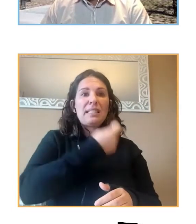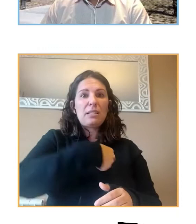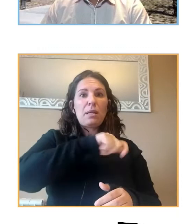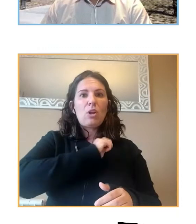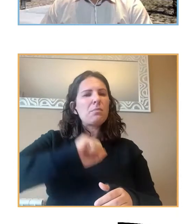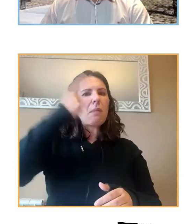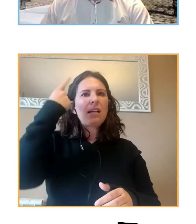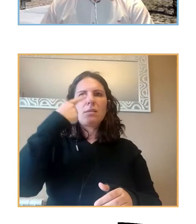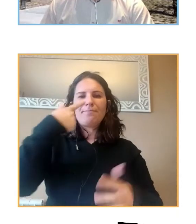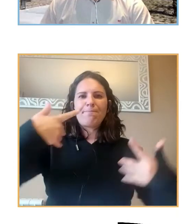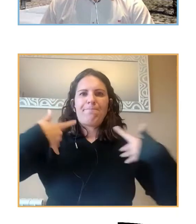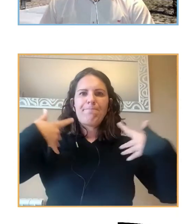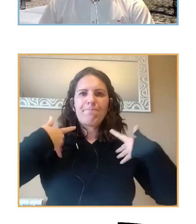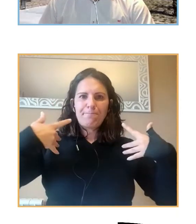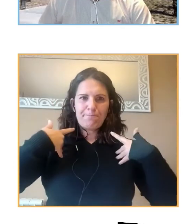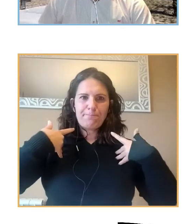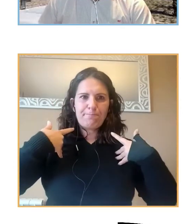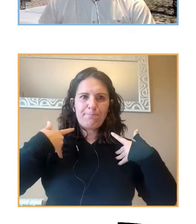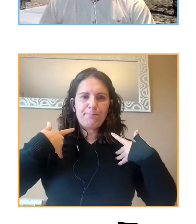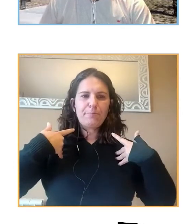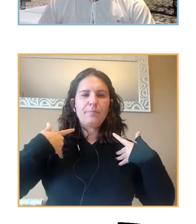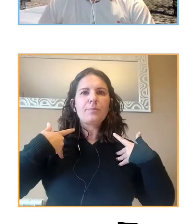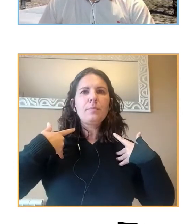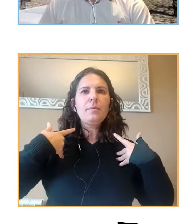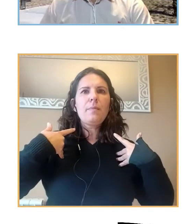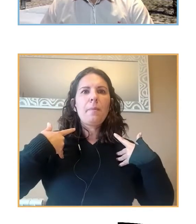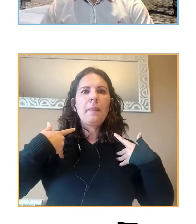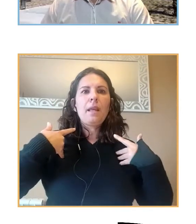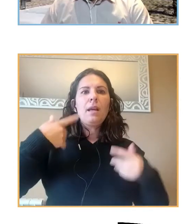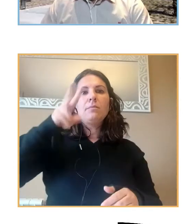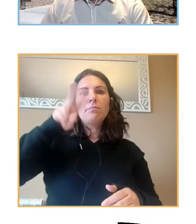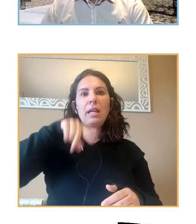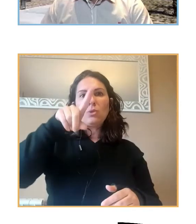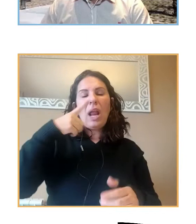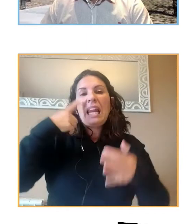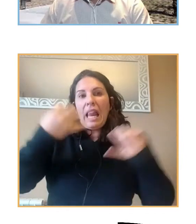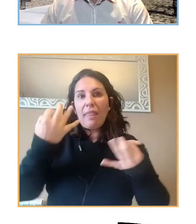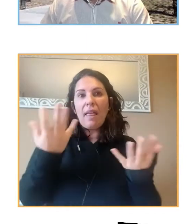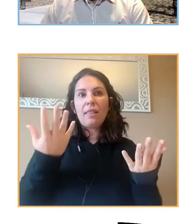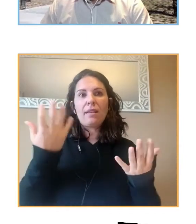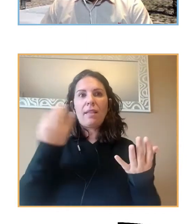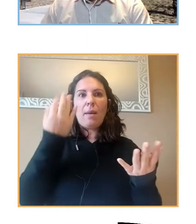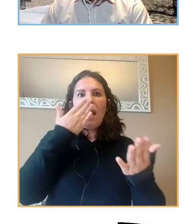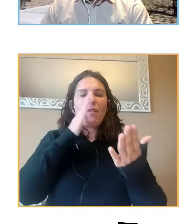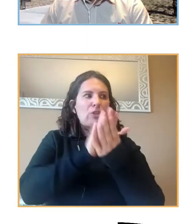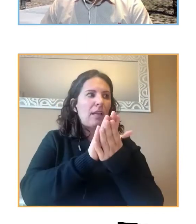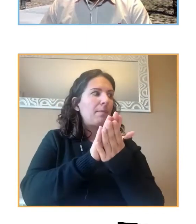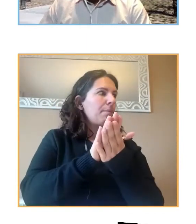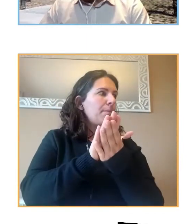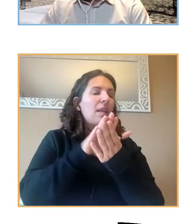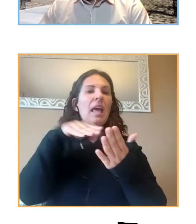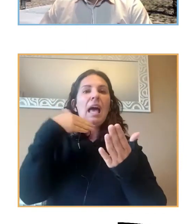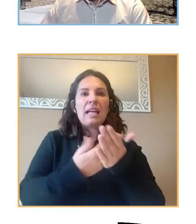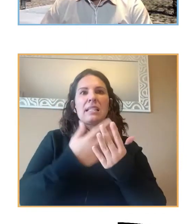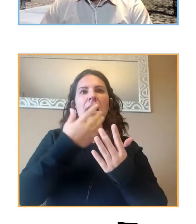¿de acuerdo? bueno cual pues es una realidad y hay que afrontarla incluso hay estudios que han hecho como